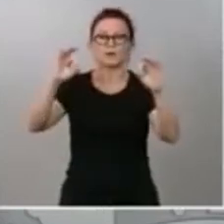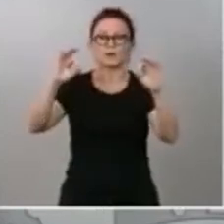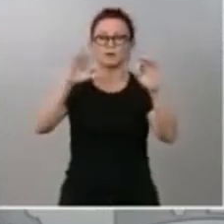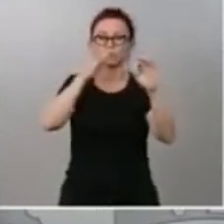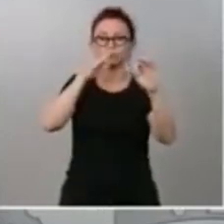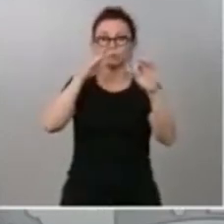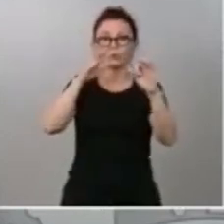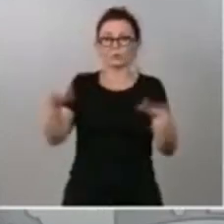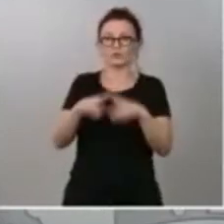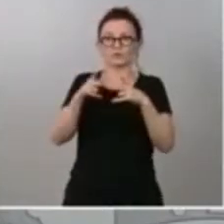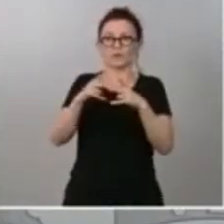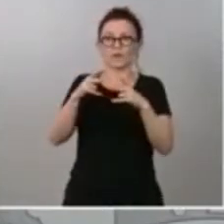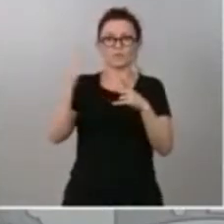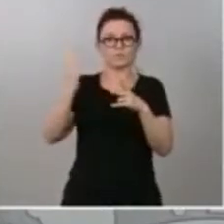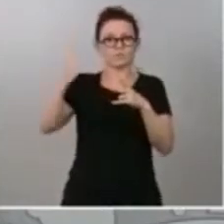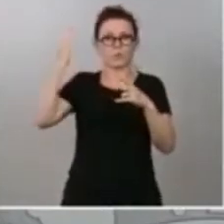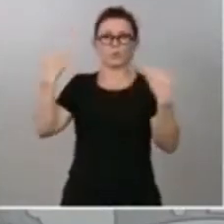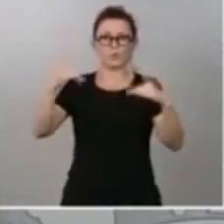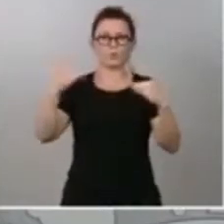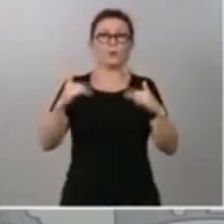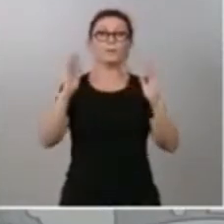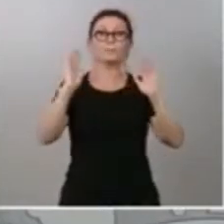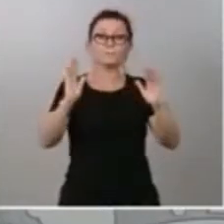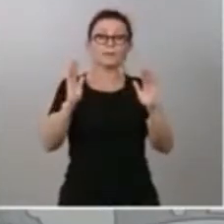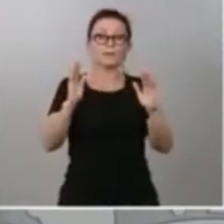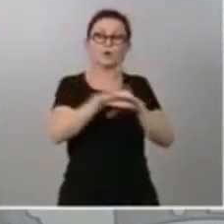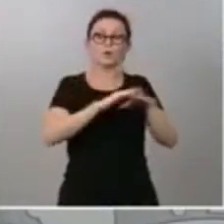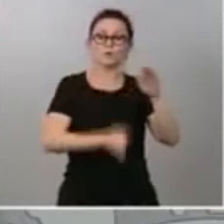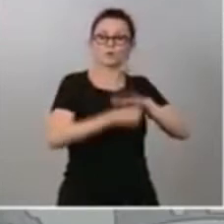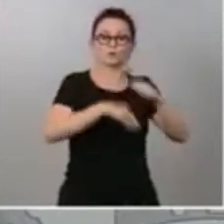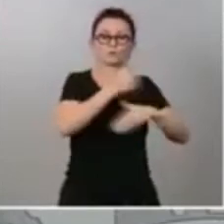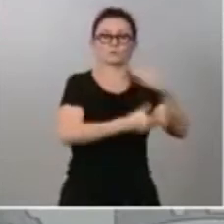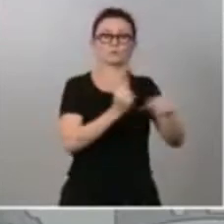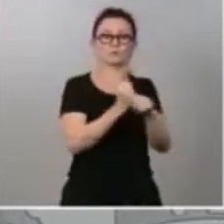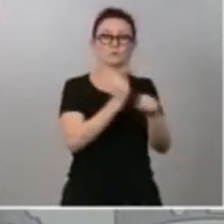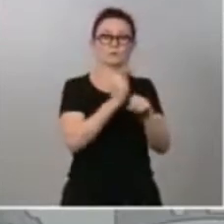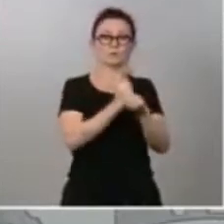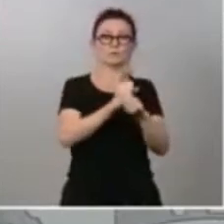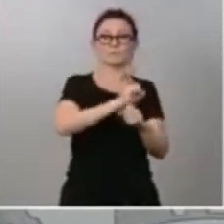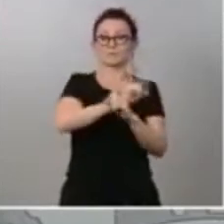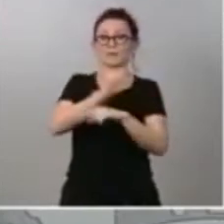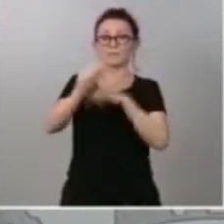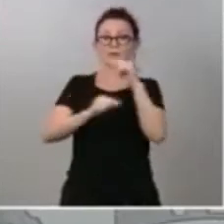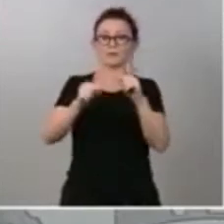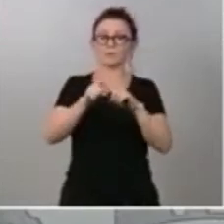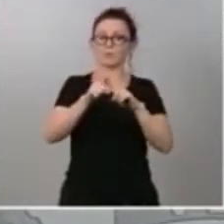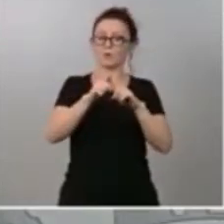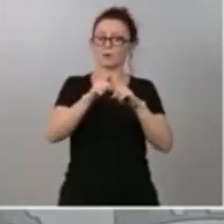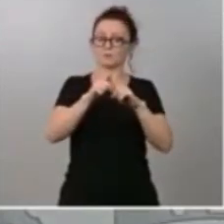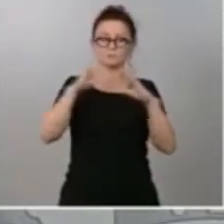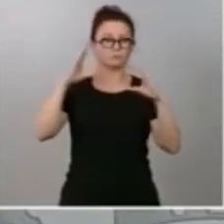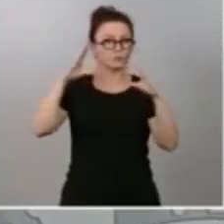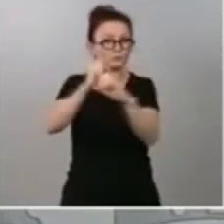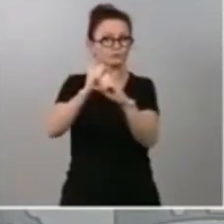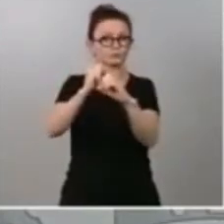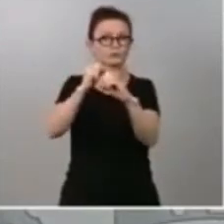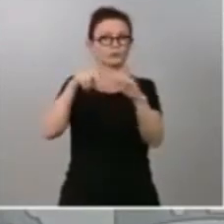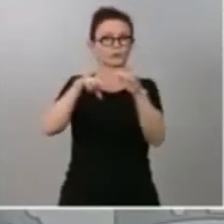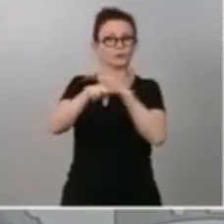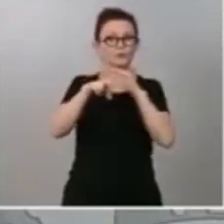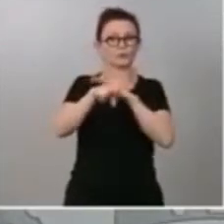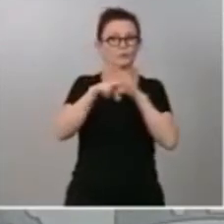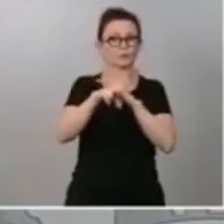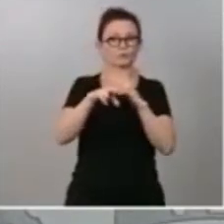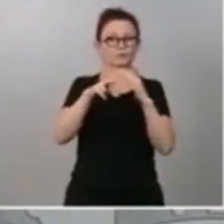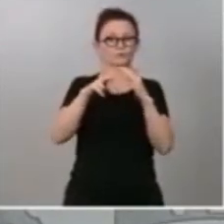A pesar de que la lucha contra la pandemia ha movilizado la mayor parte de nuestros recursos, de nuestras fuerzas políticas, durante los meses pasados